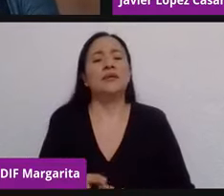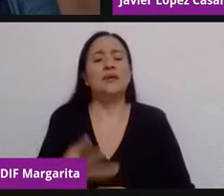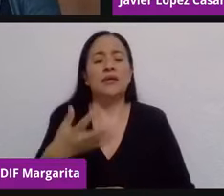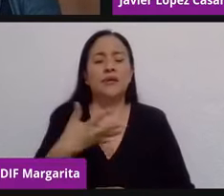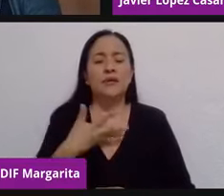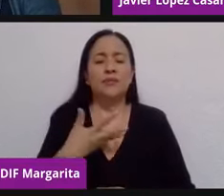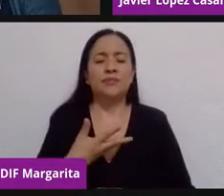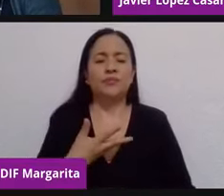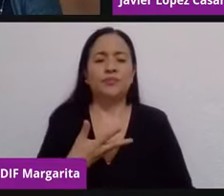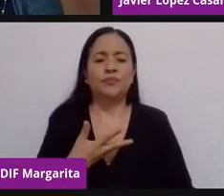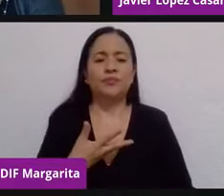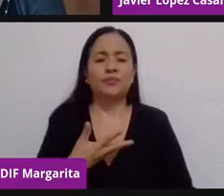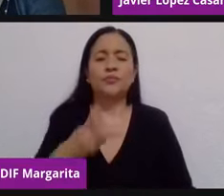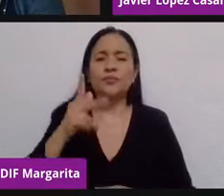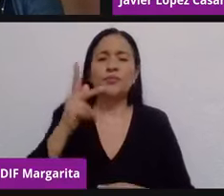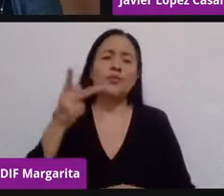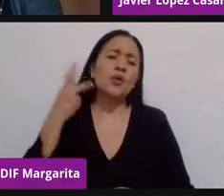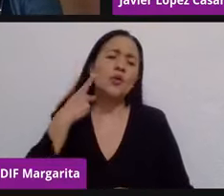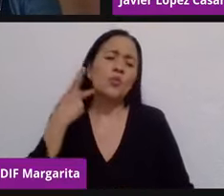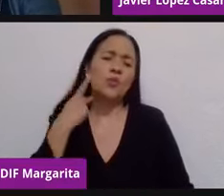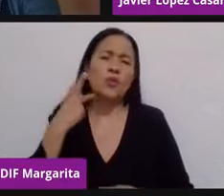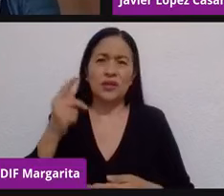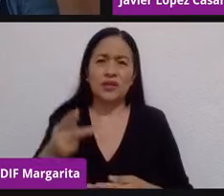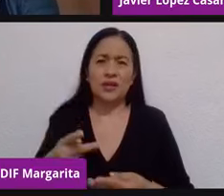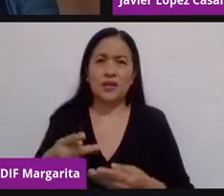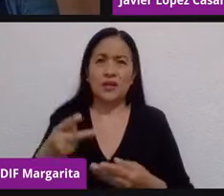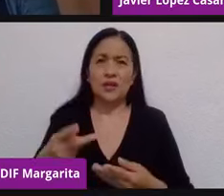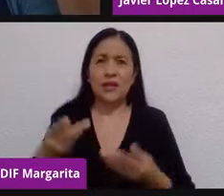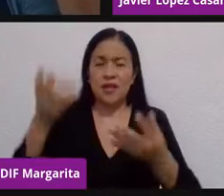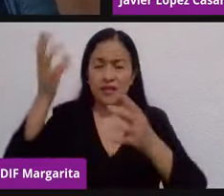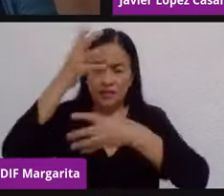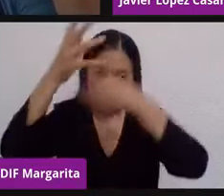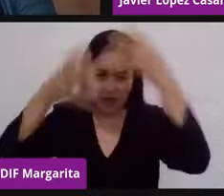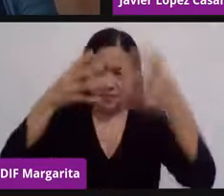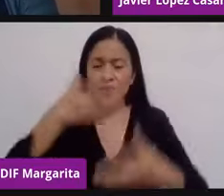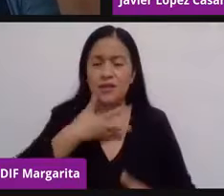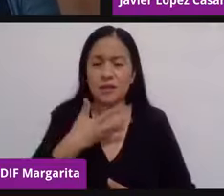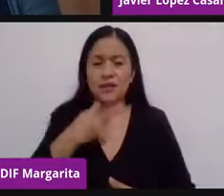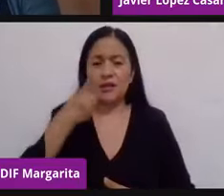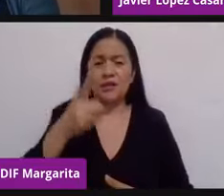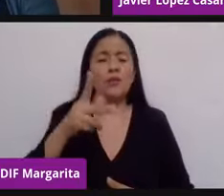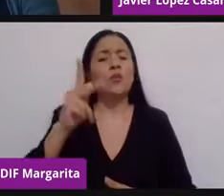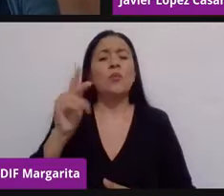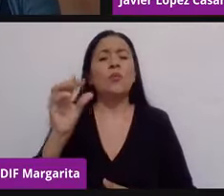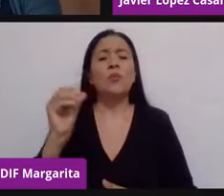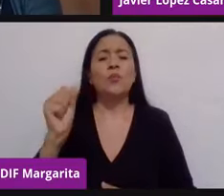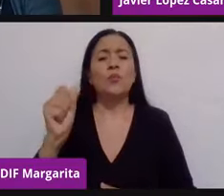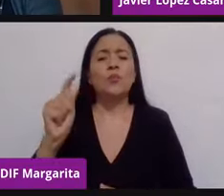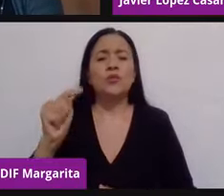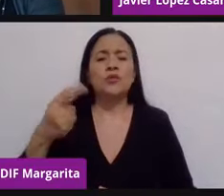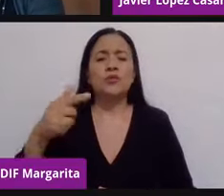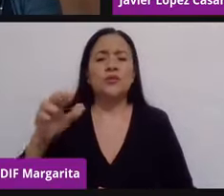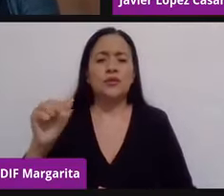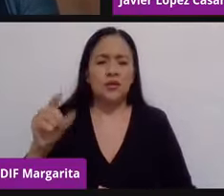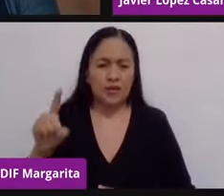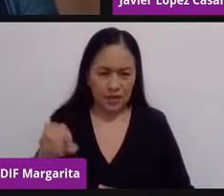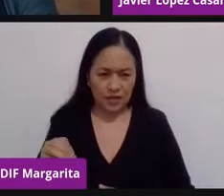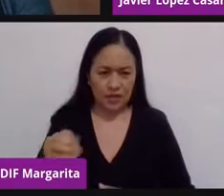Análisis de Políticas Ambientales por el Instituto Nacional de Administración Pública. Y un posgrado en alta dirección del